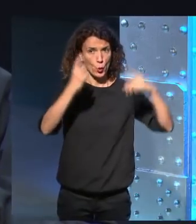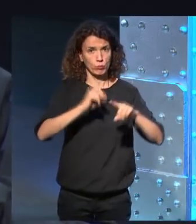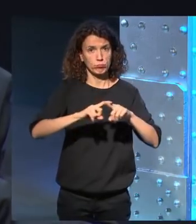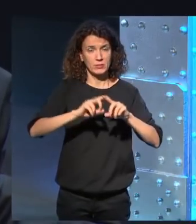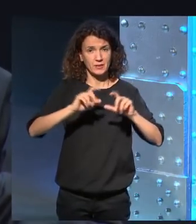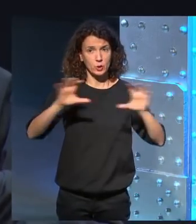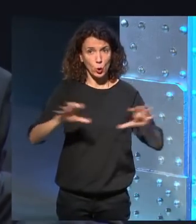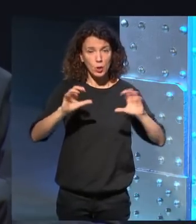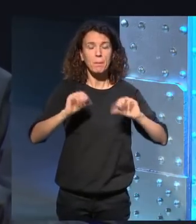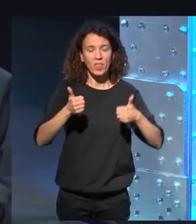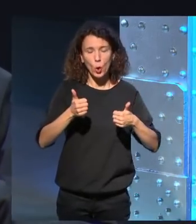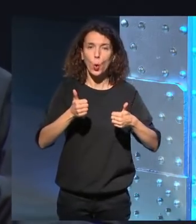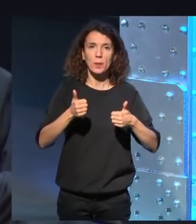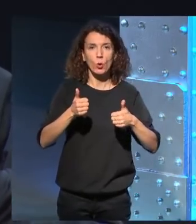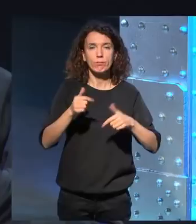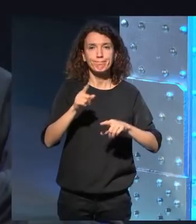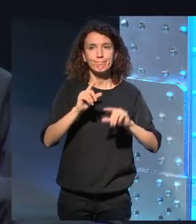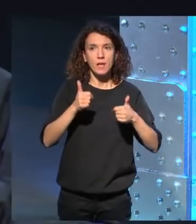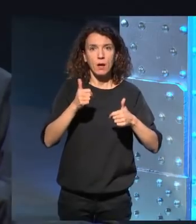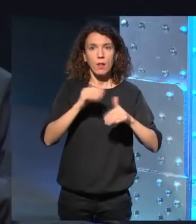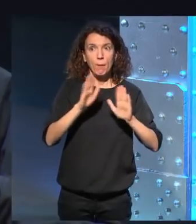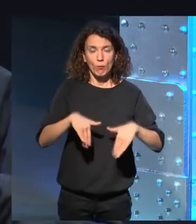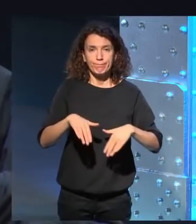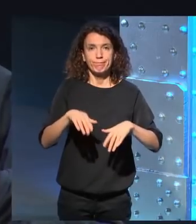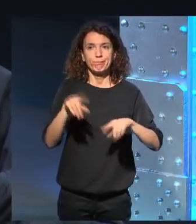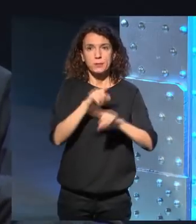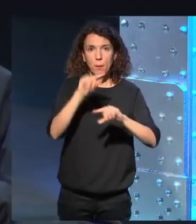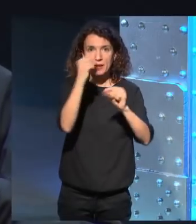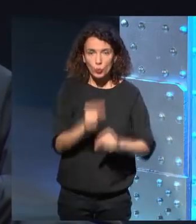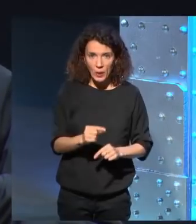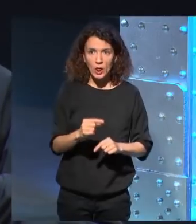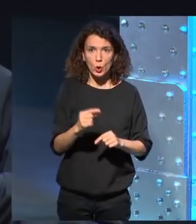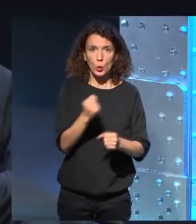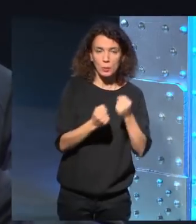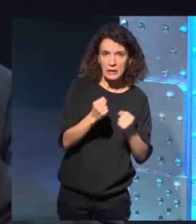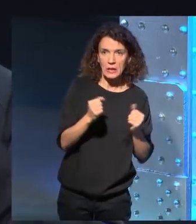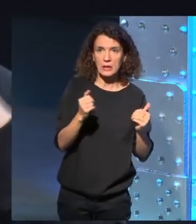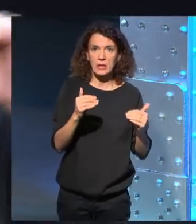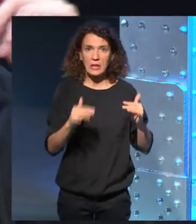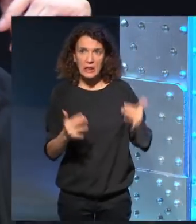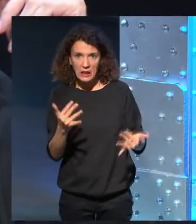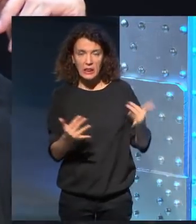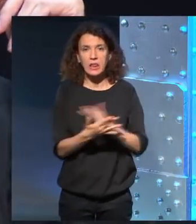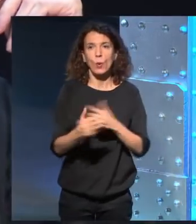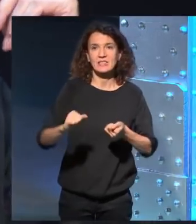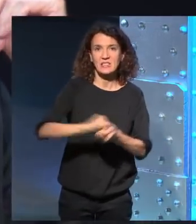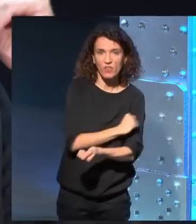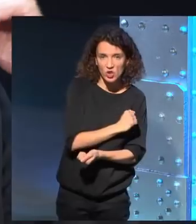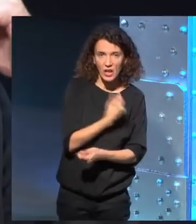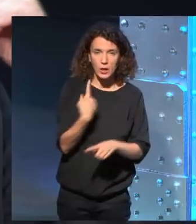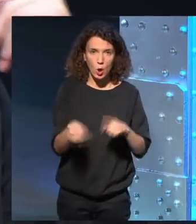empezó tuvo problemas de presupuesto tuvo problemas de otro tipo sabotajes